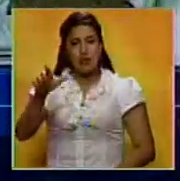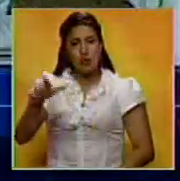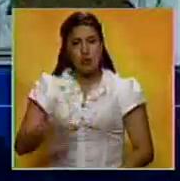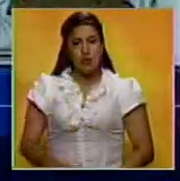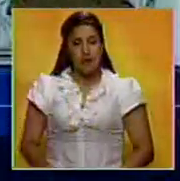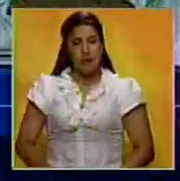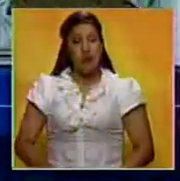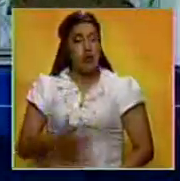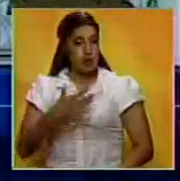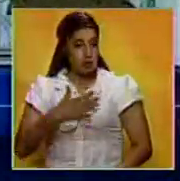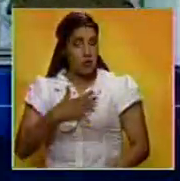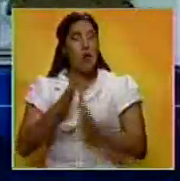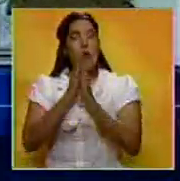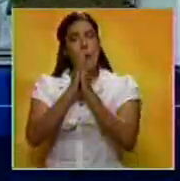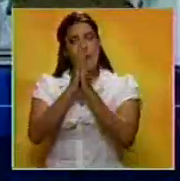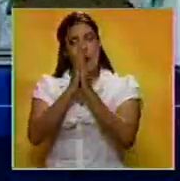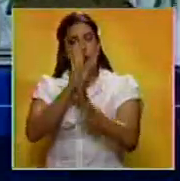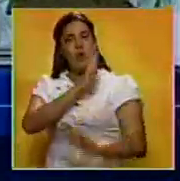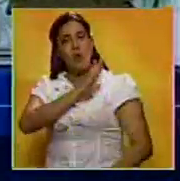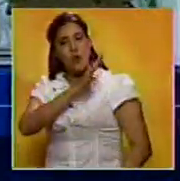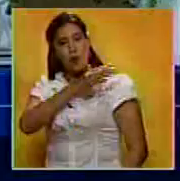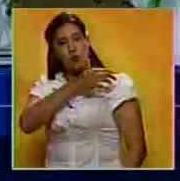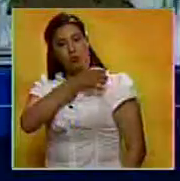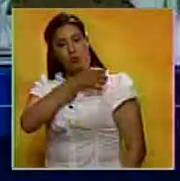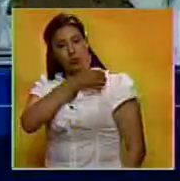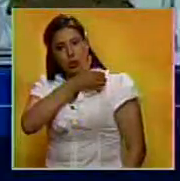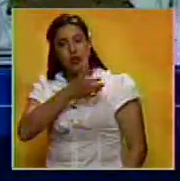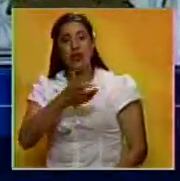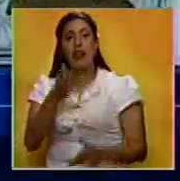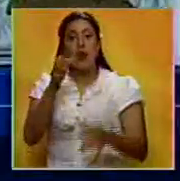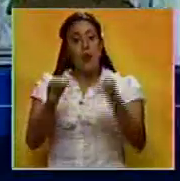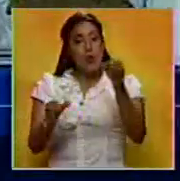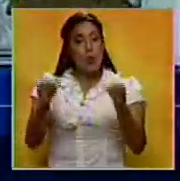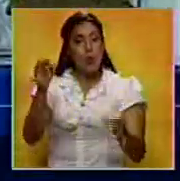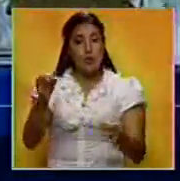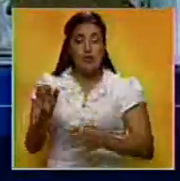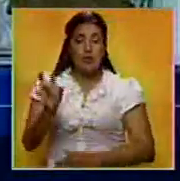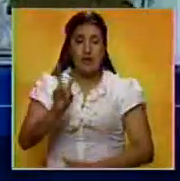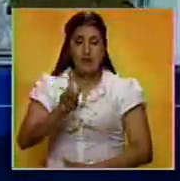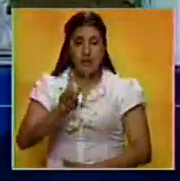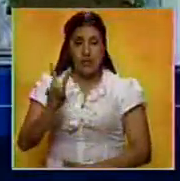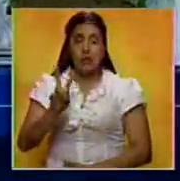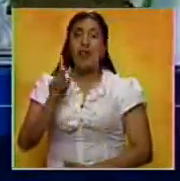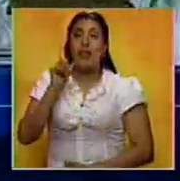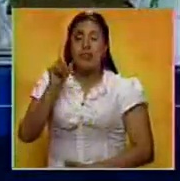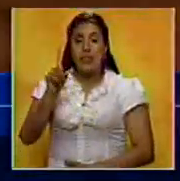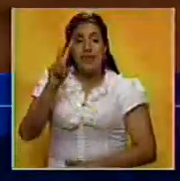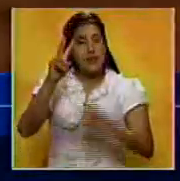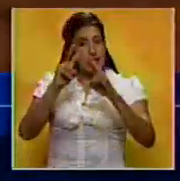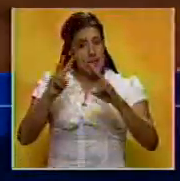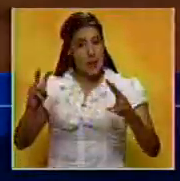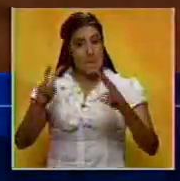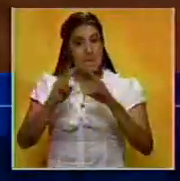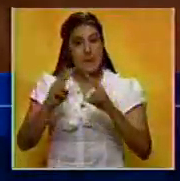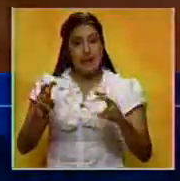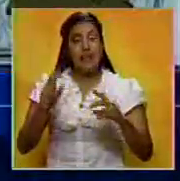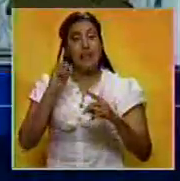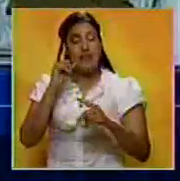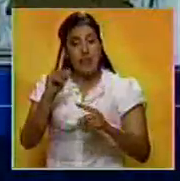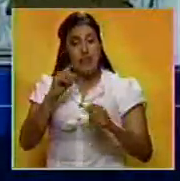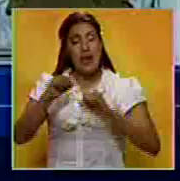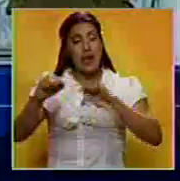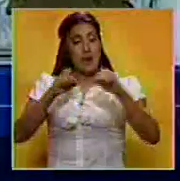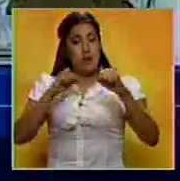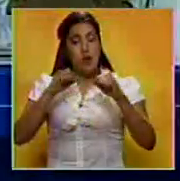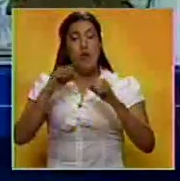Yo pido a las autoridades de justicia de Venezuela que se investigue y que se